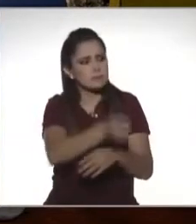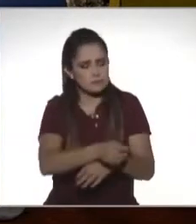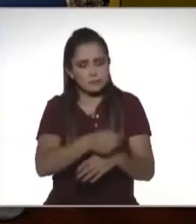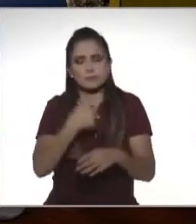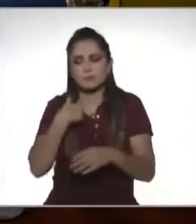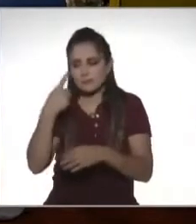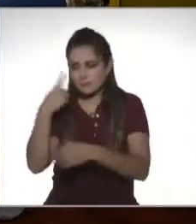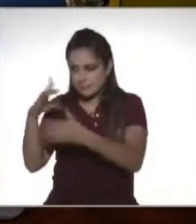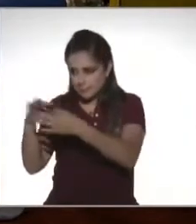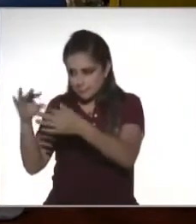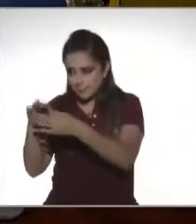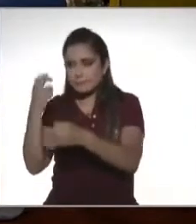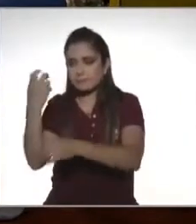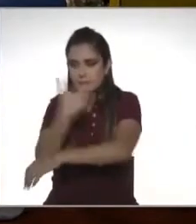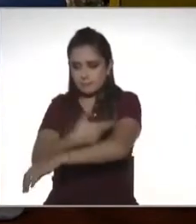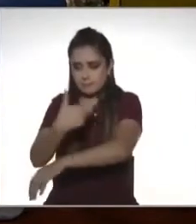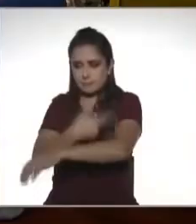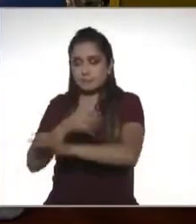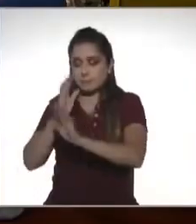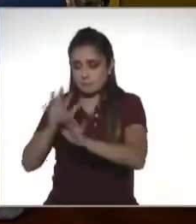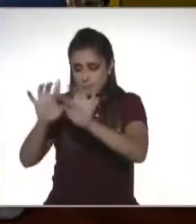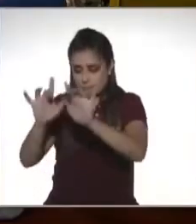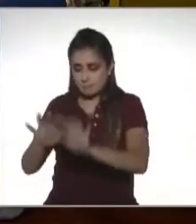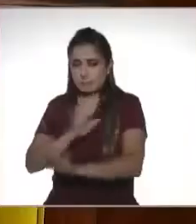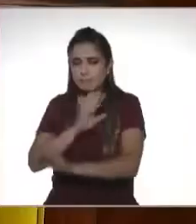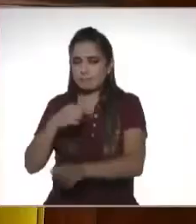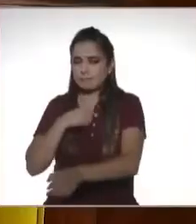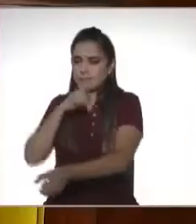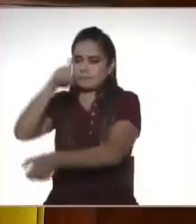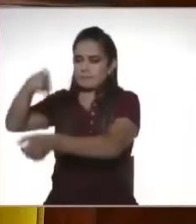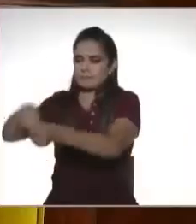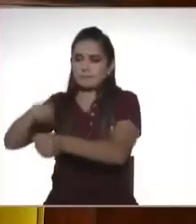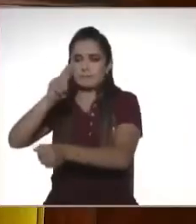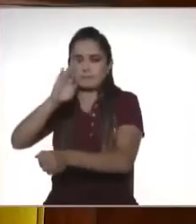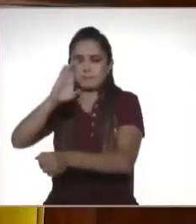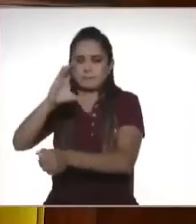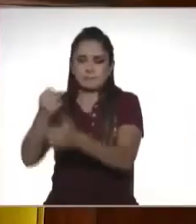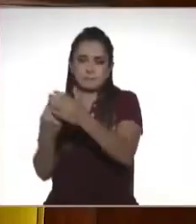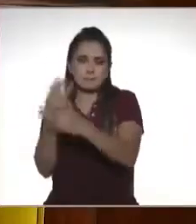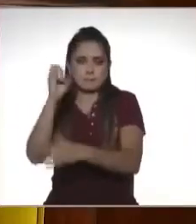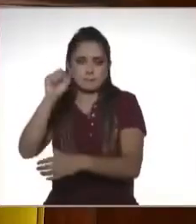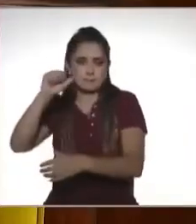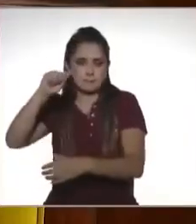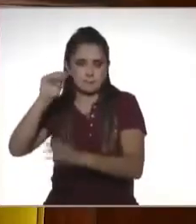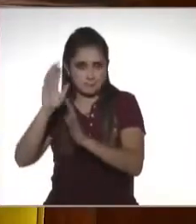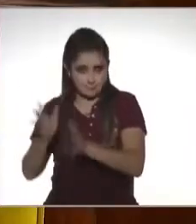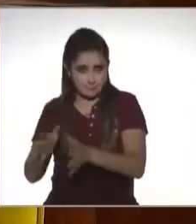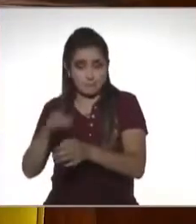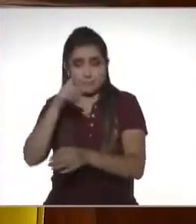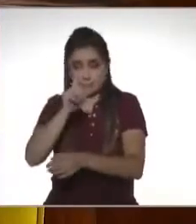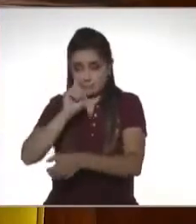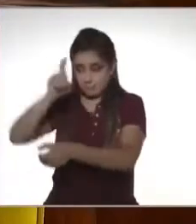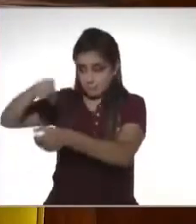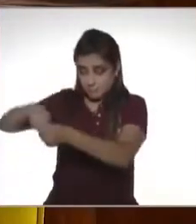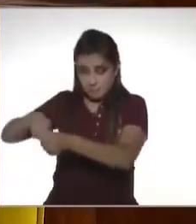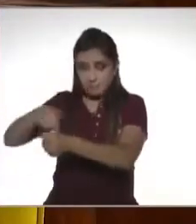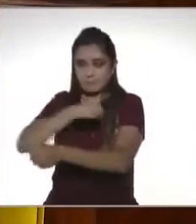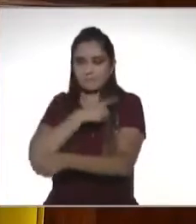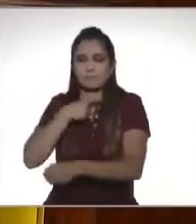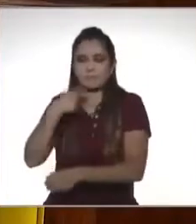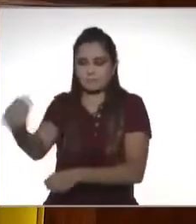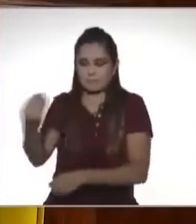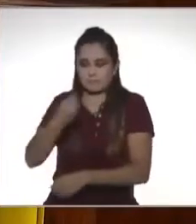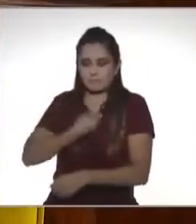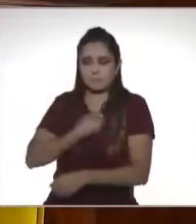hacer la gestión de darte de alta en el padrón. Simultáneamente, cuando te das de alta en el padrón, te tienen que dar al menos dos